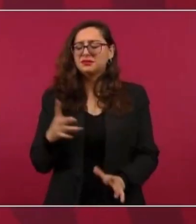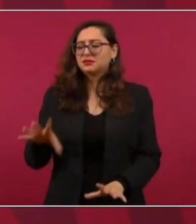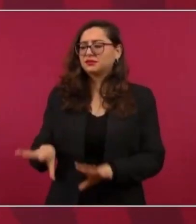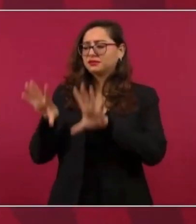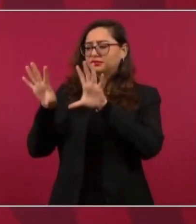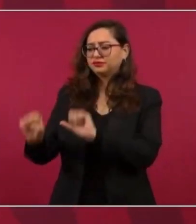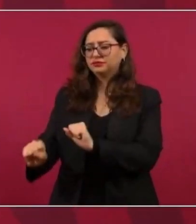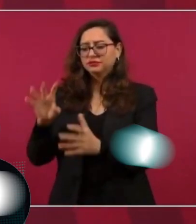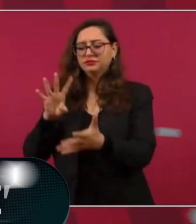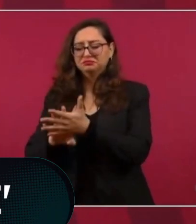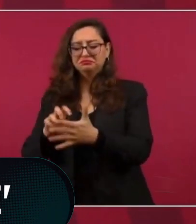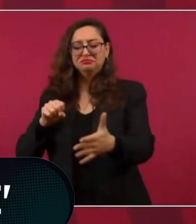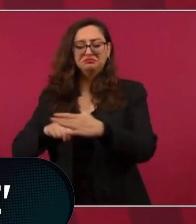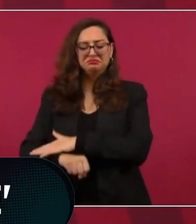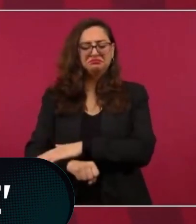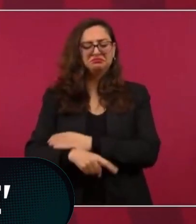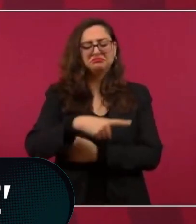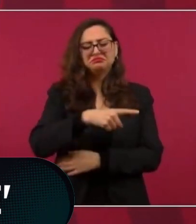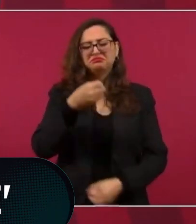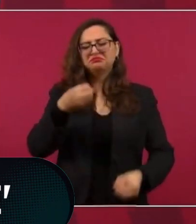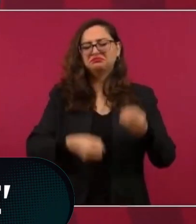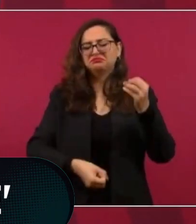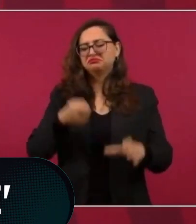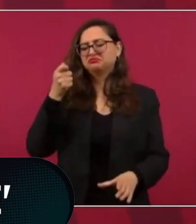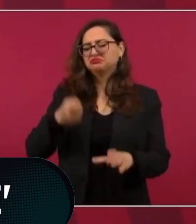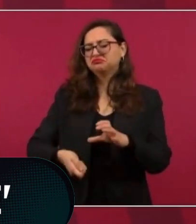Miren esto que está pasando en Estados Unidos,